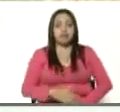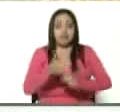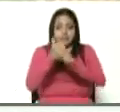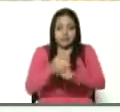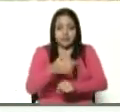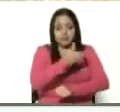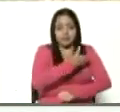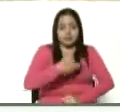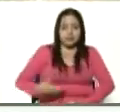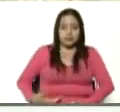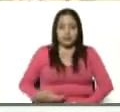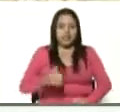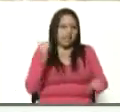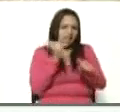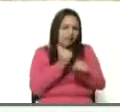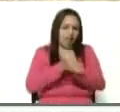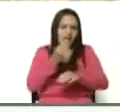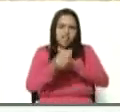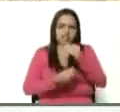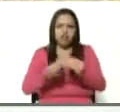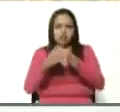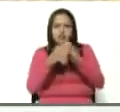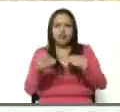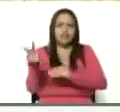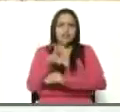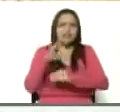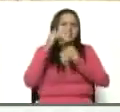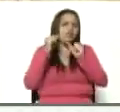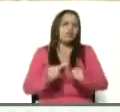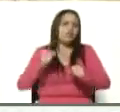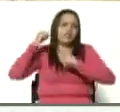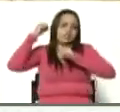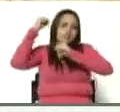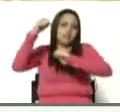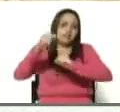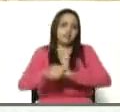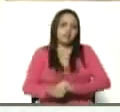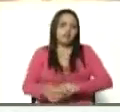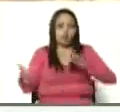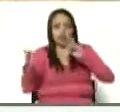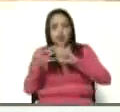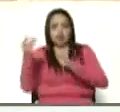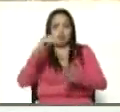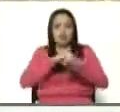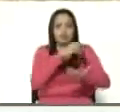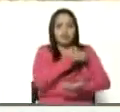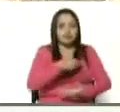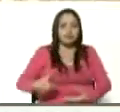produciendo para toda Venezuela y estamos seguros de que venceremos. Adelante, presidente.